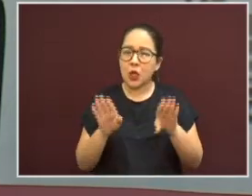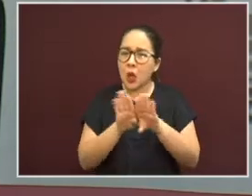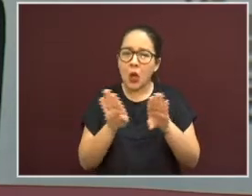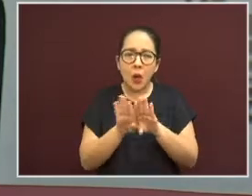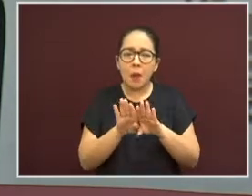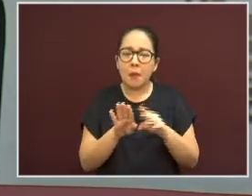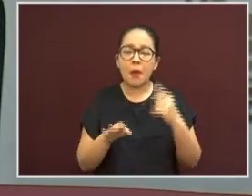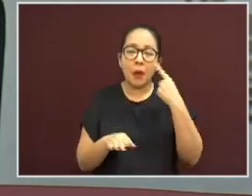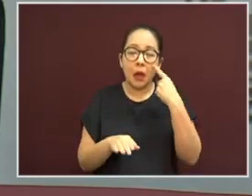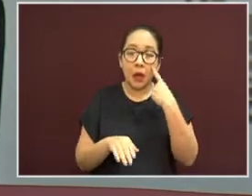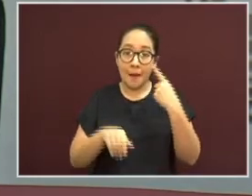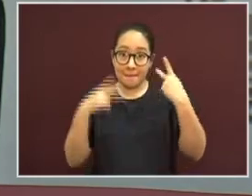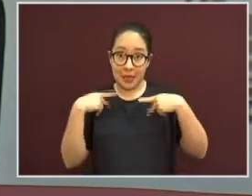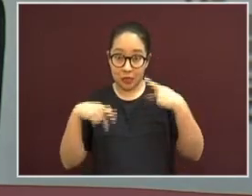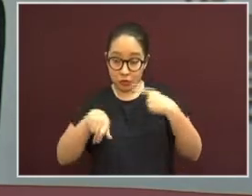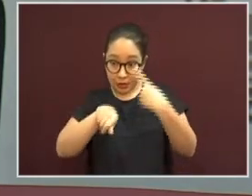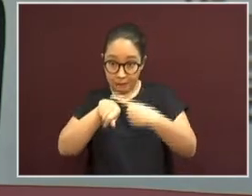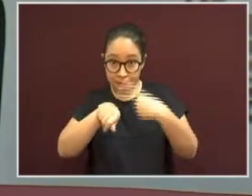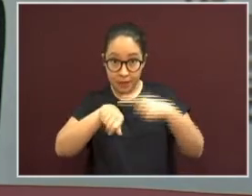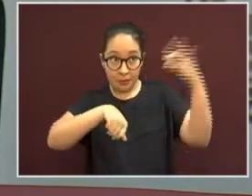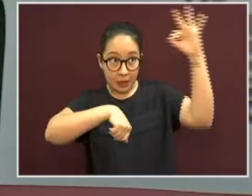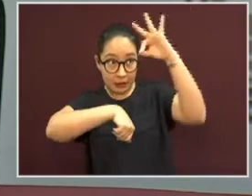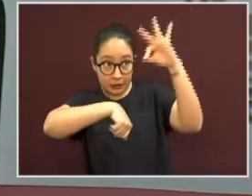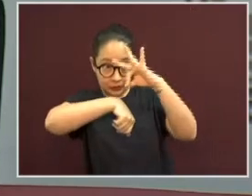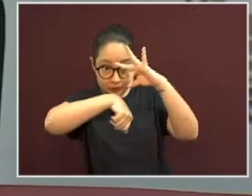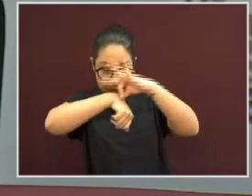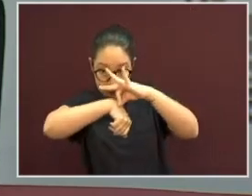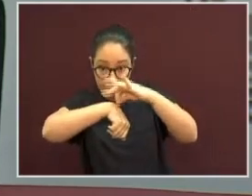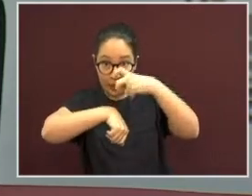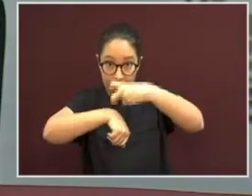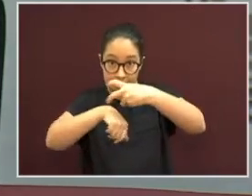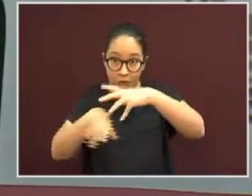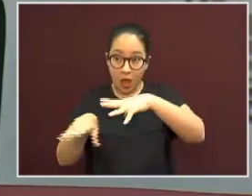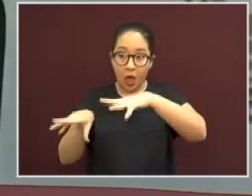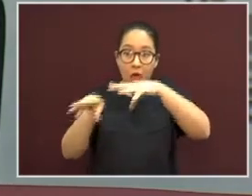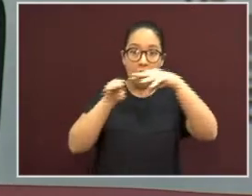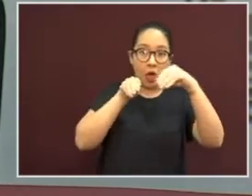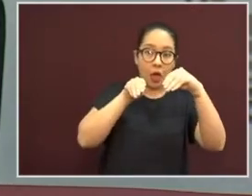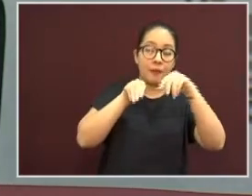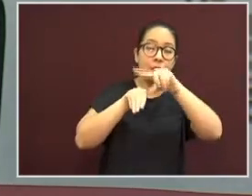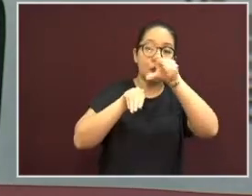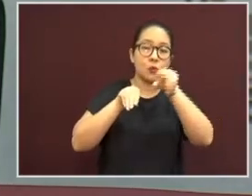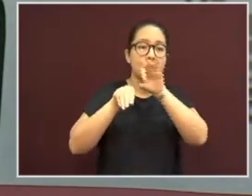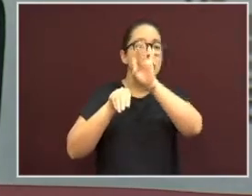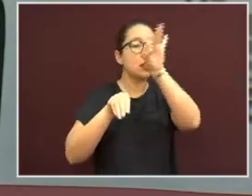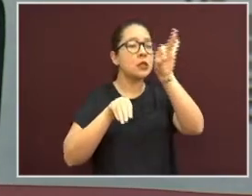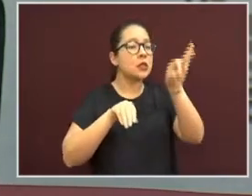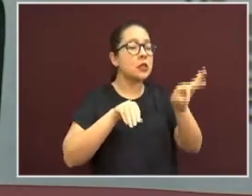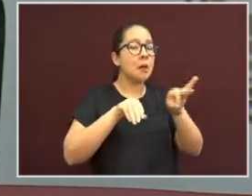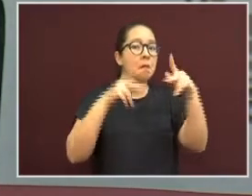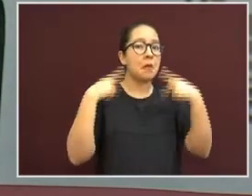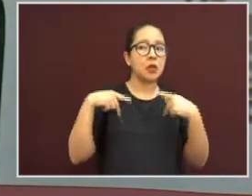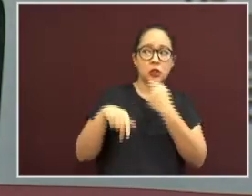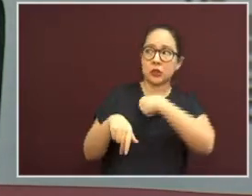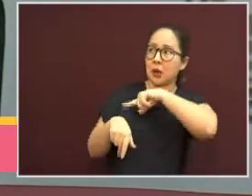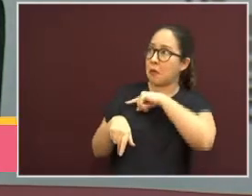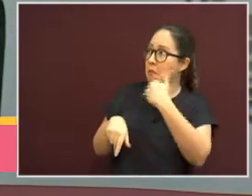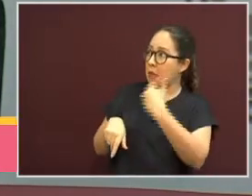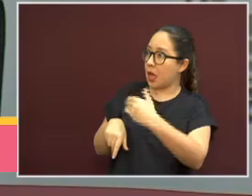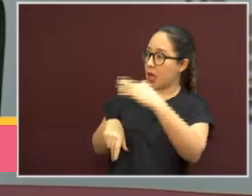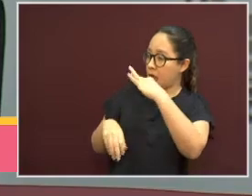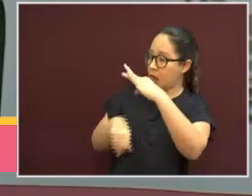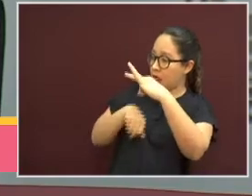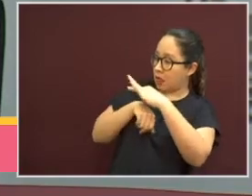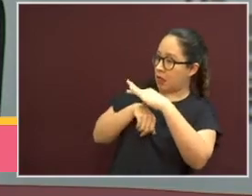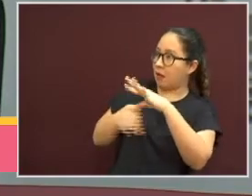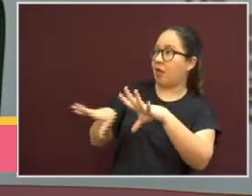mosquito. El mosquito tiene que picar a una persona enferma y luego picar a una persona sana. Entonces, ¿cómo acabamos con